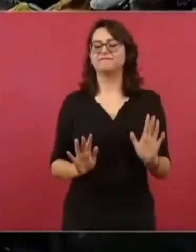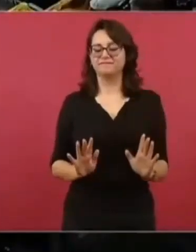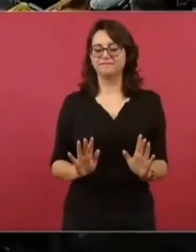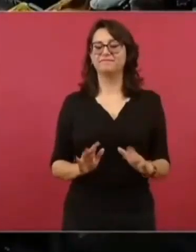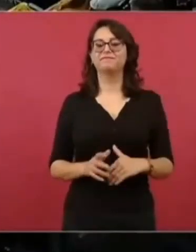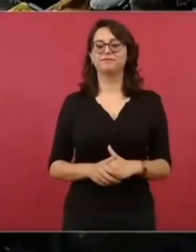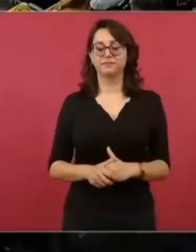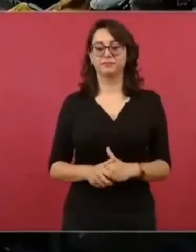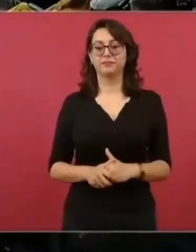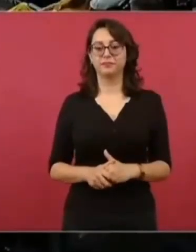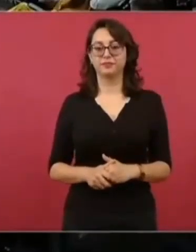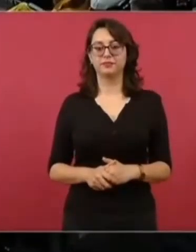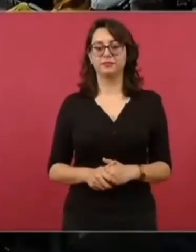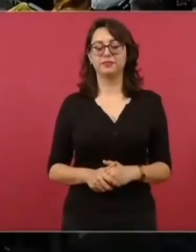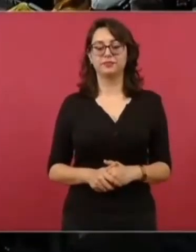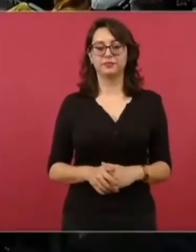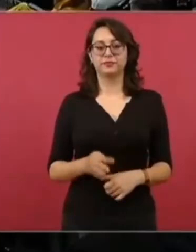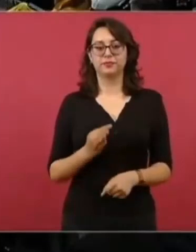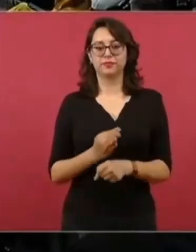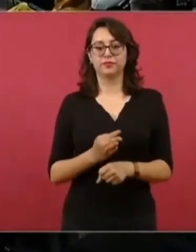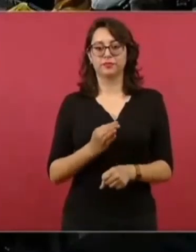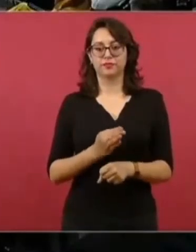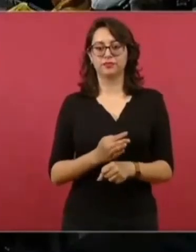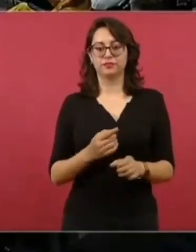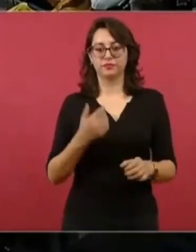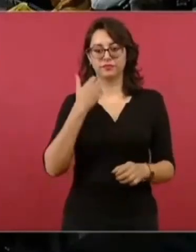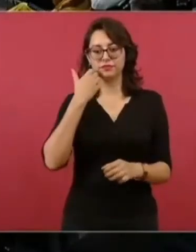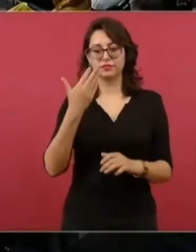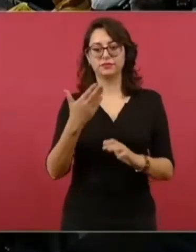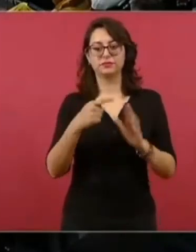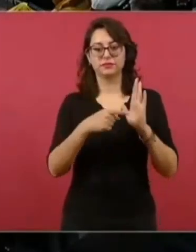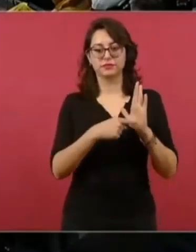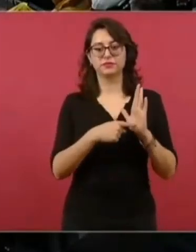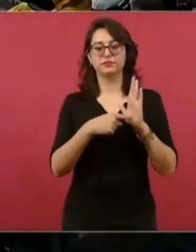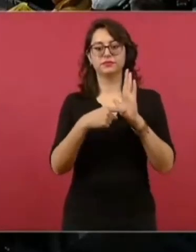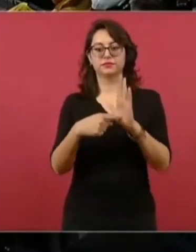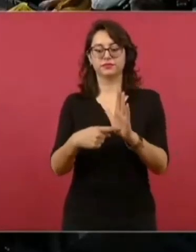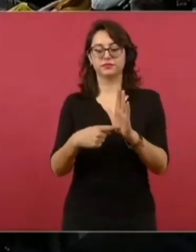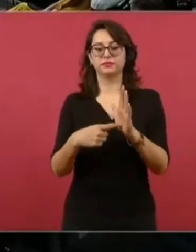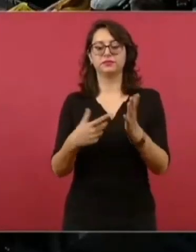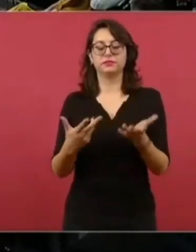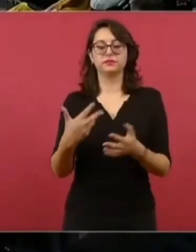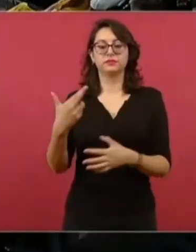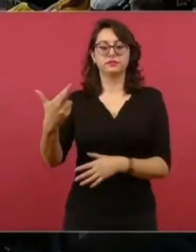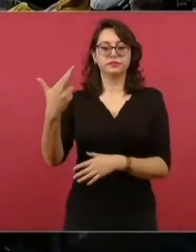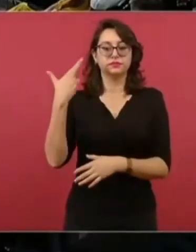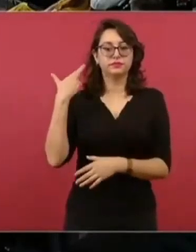se comportaron los medios, sobre todo los programas de radio.